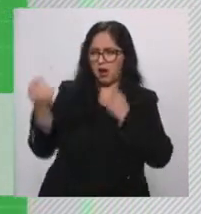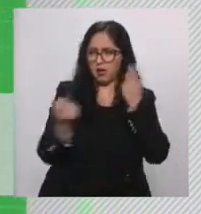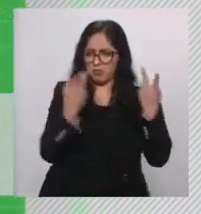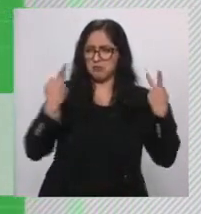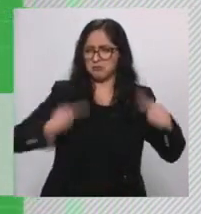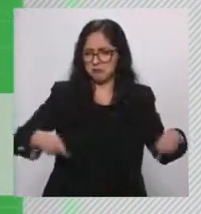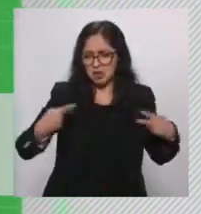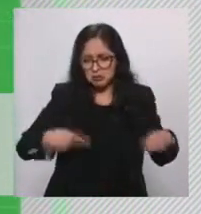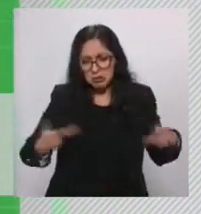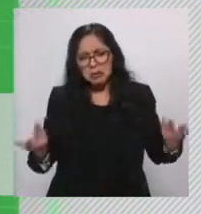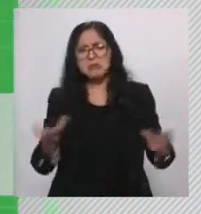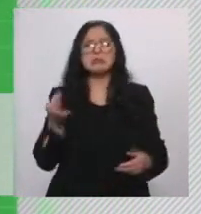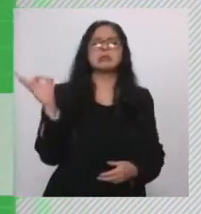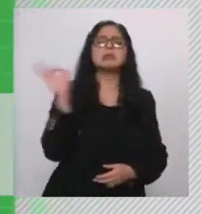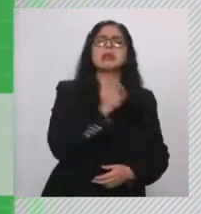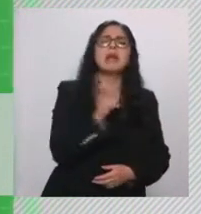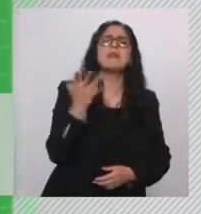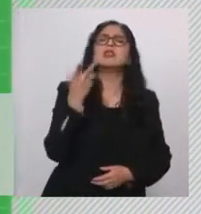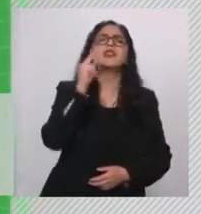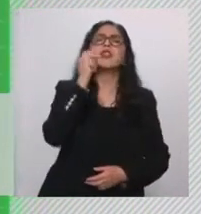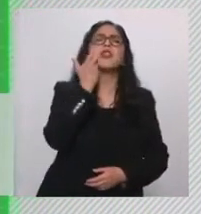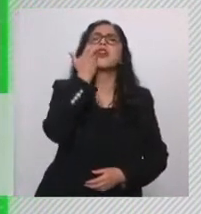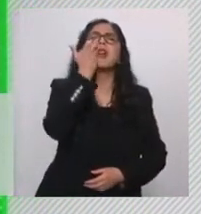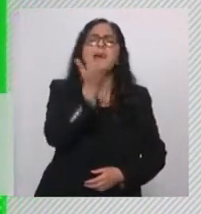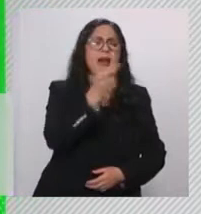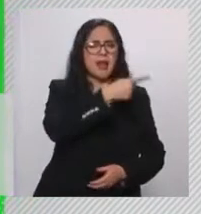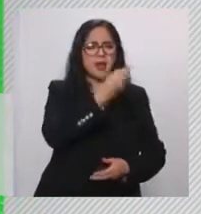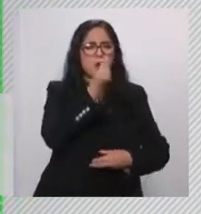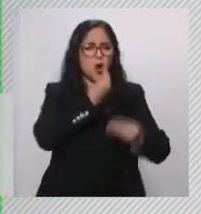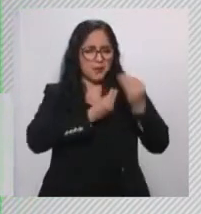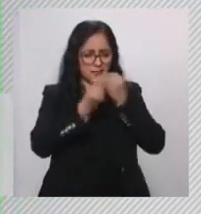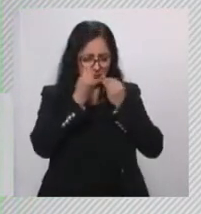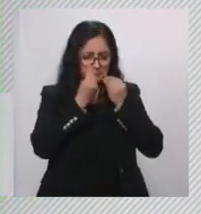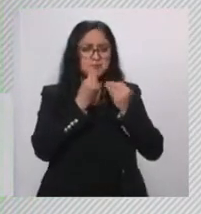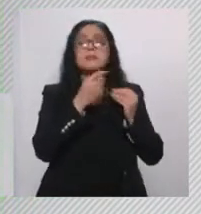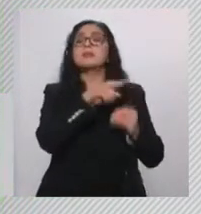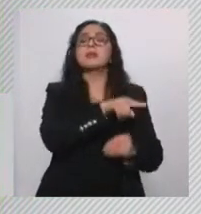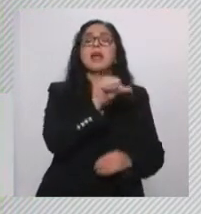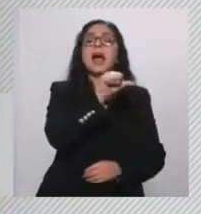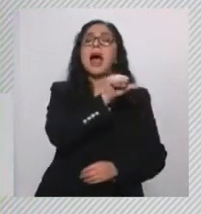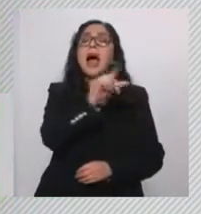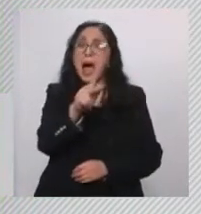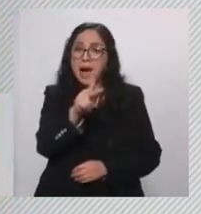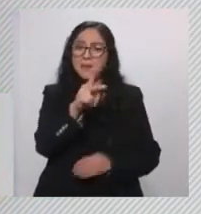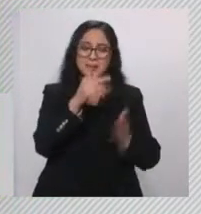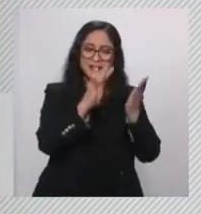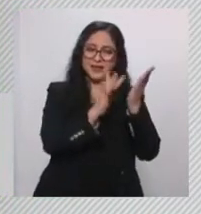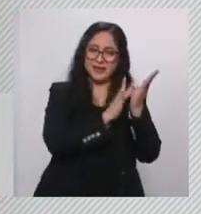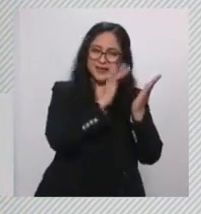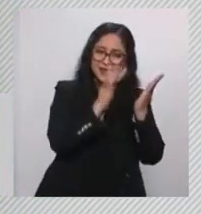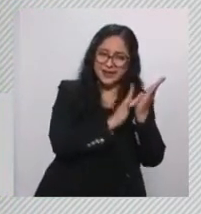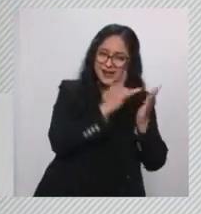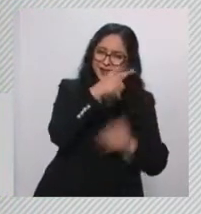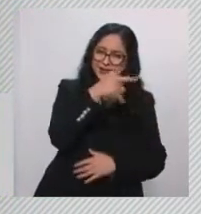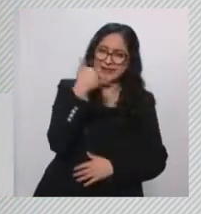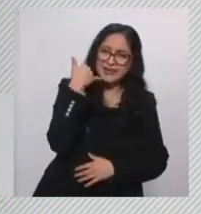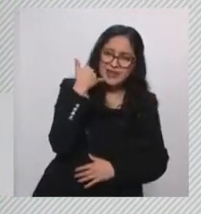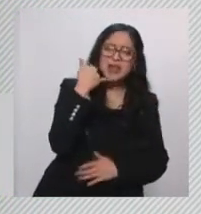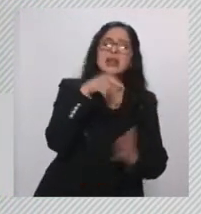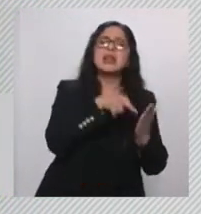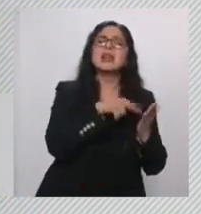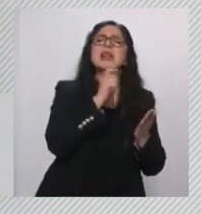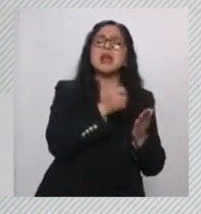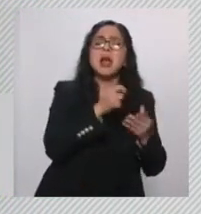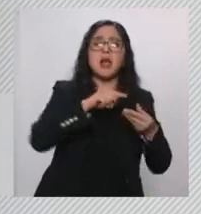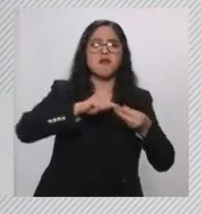la gente se niega a consumirlos, en algunas dietas que aparecen incluso en aplicaciones en el celular, lo mencionan como una fuente